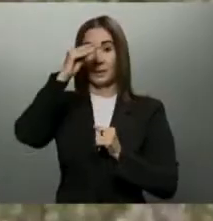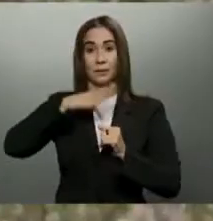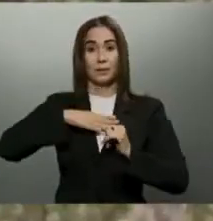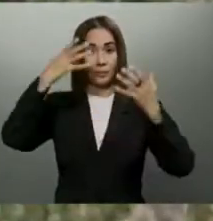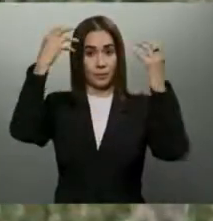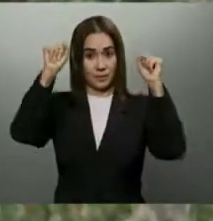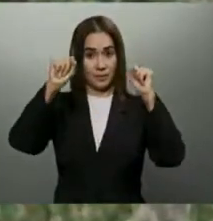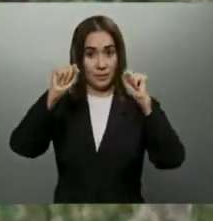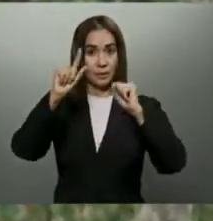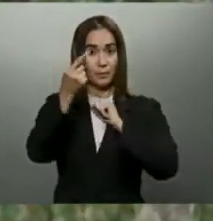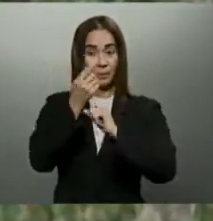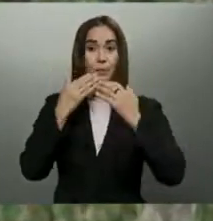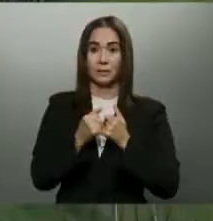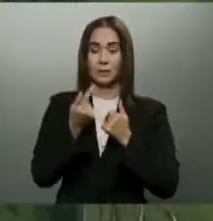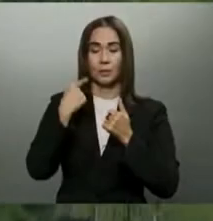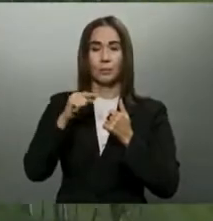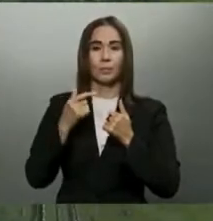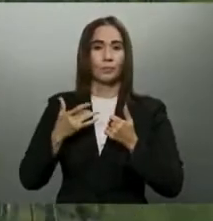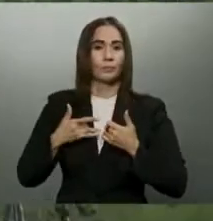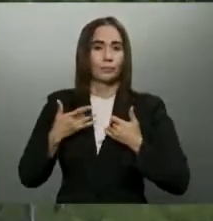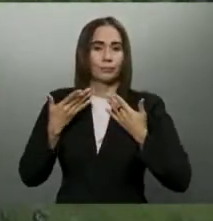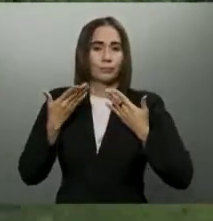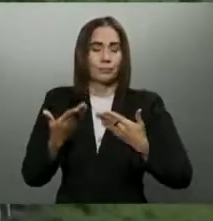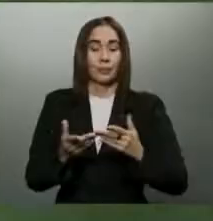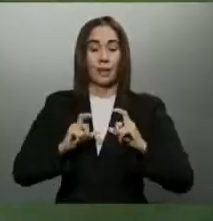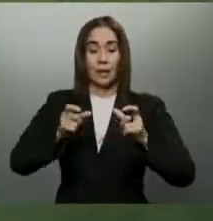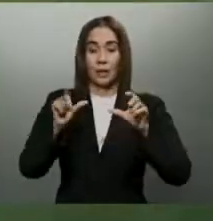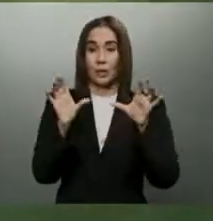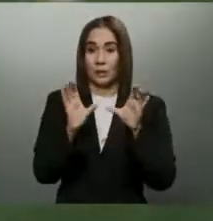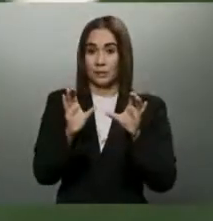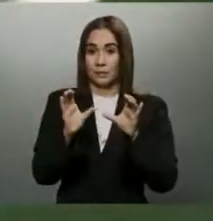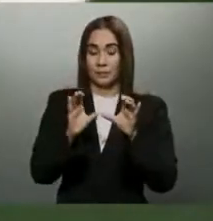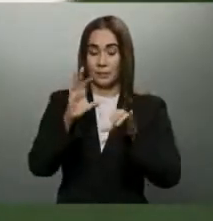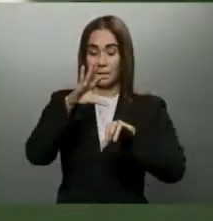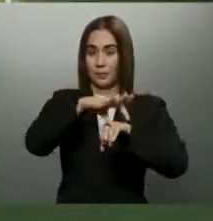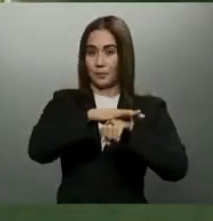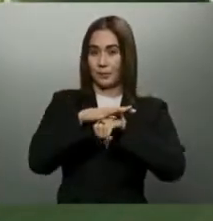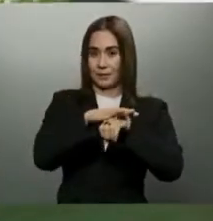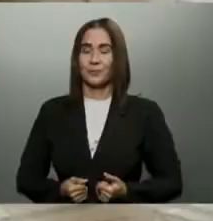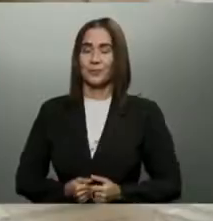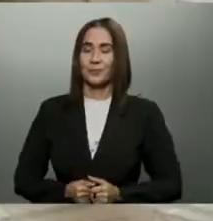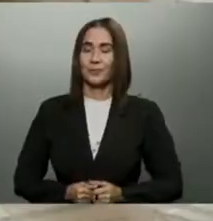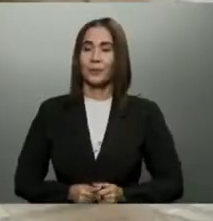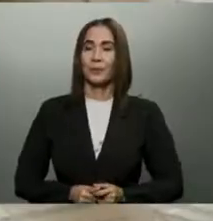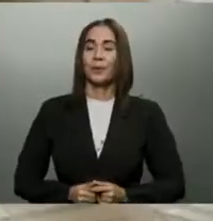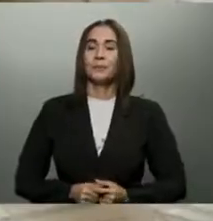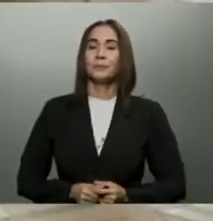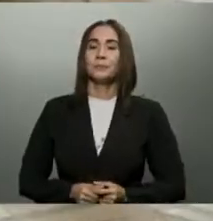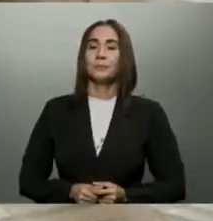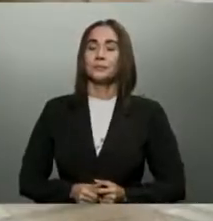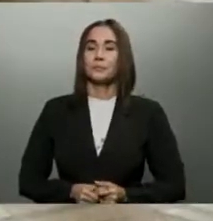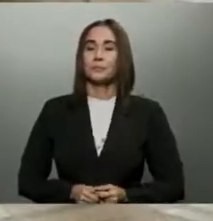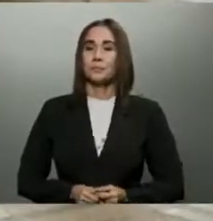Presidente, primeramente muchas gracias. El gesto de darnos el título definitivo de estos tres reinos.